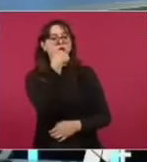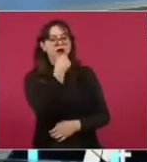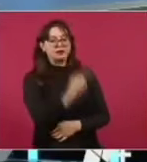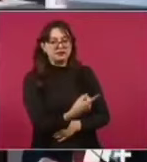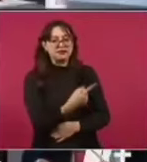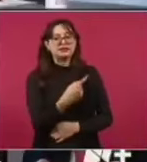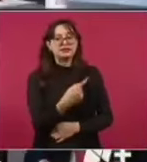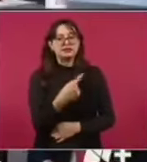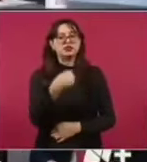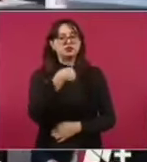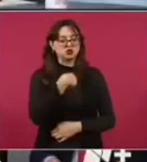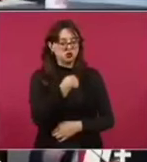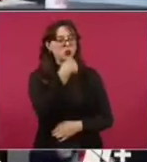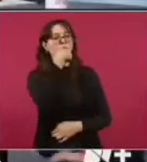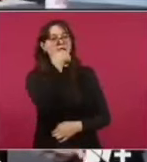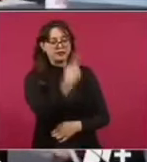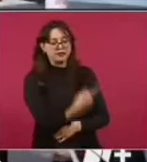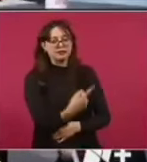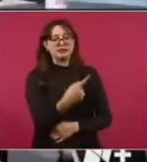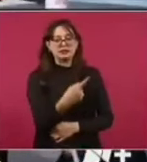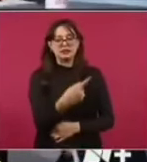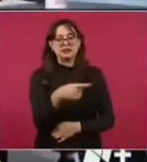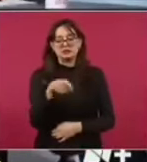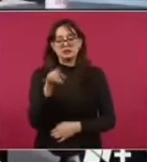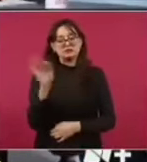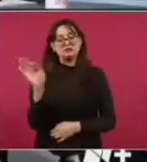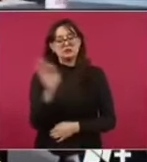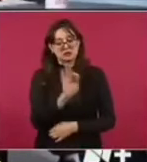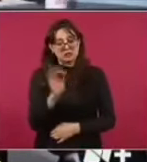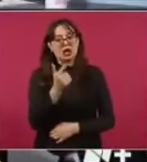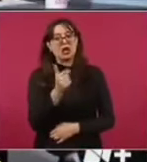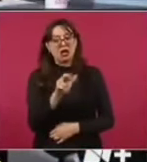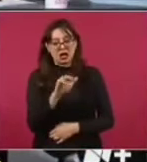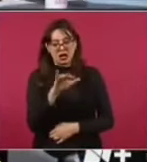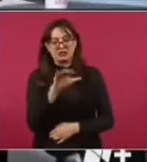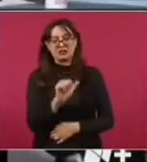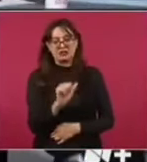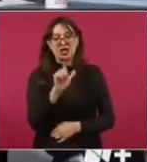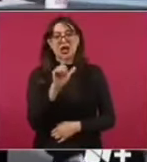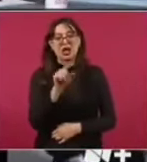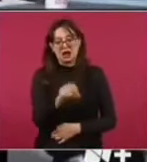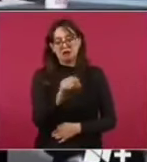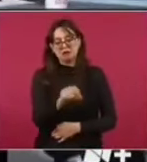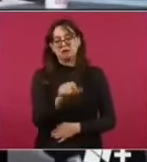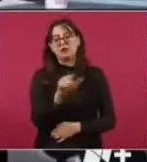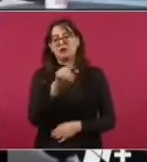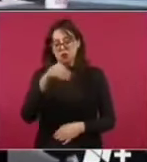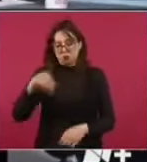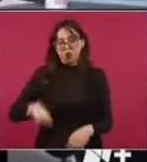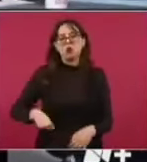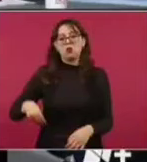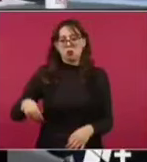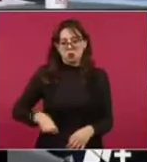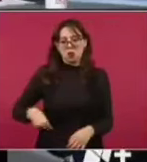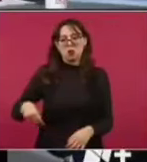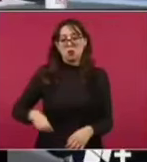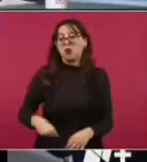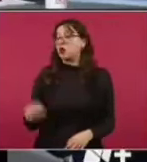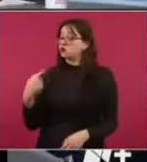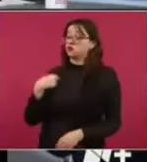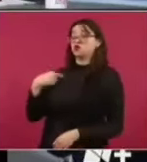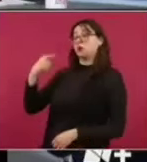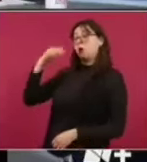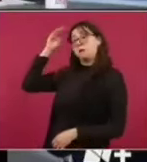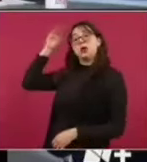sé si es culpable o no.